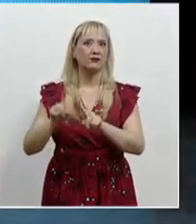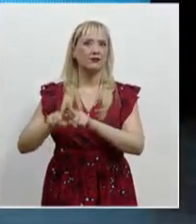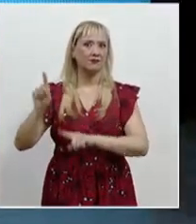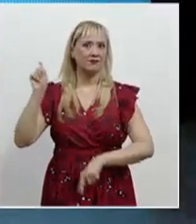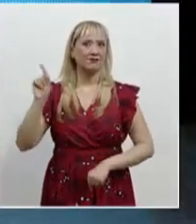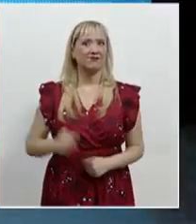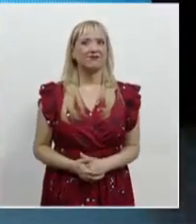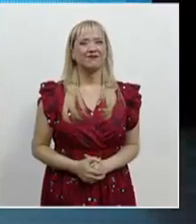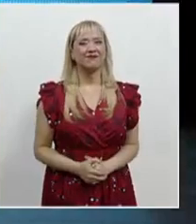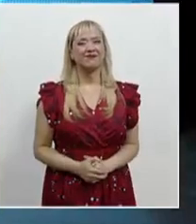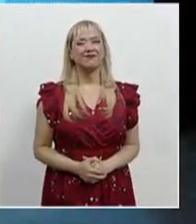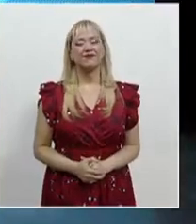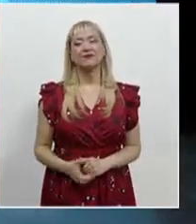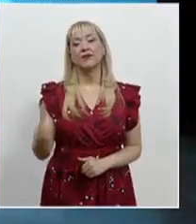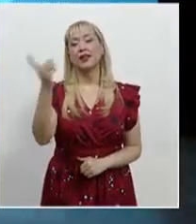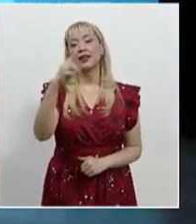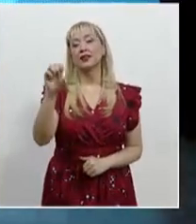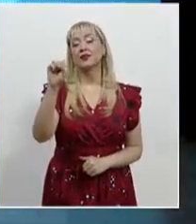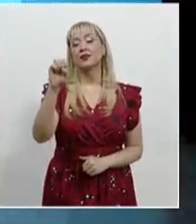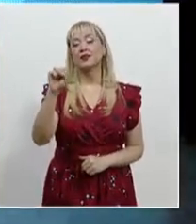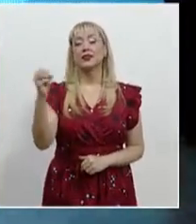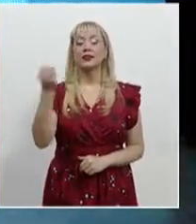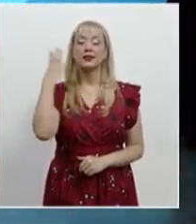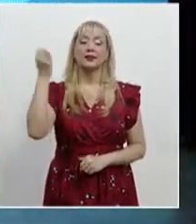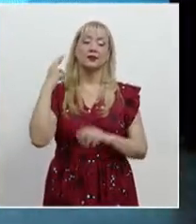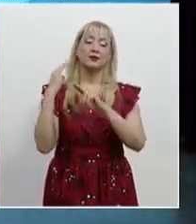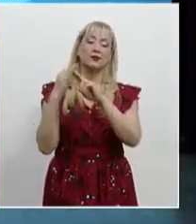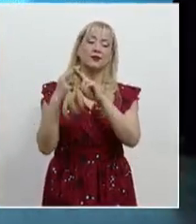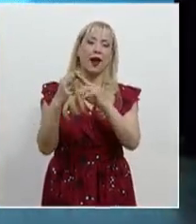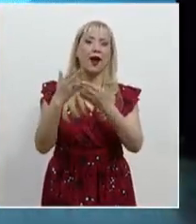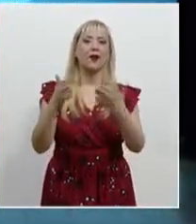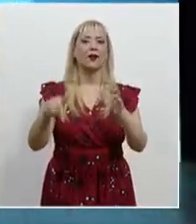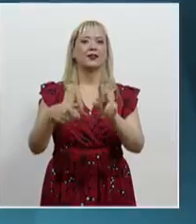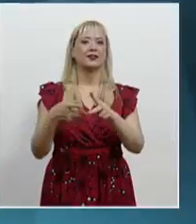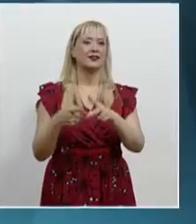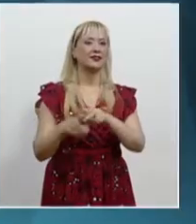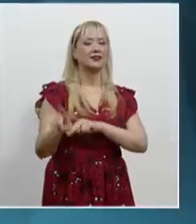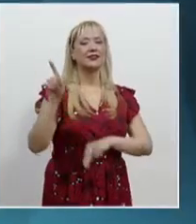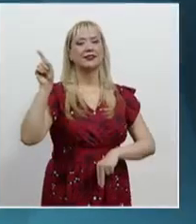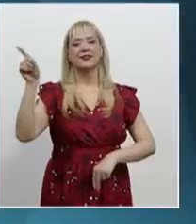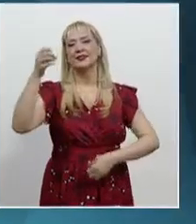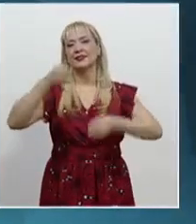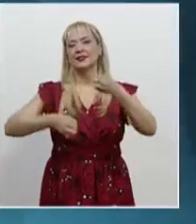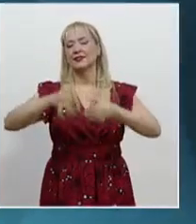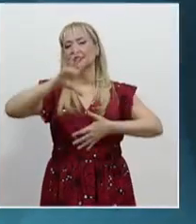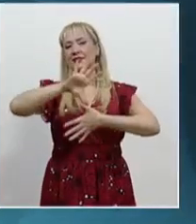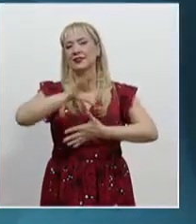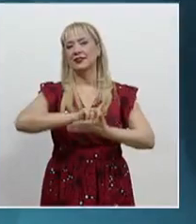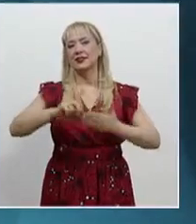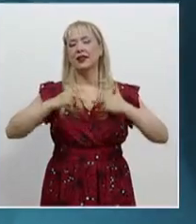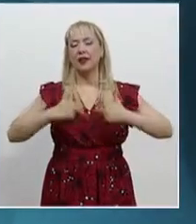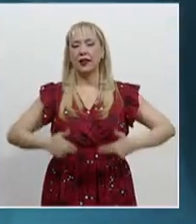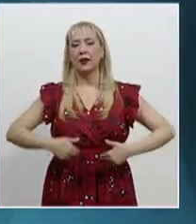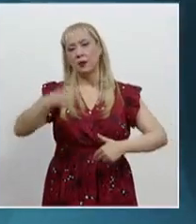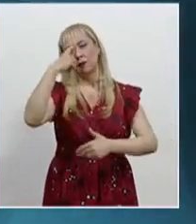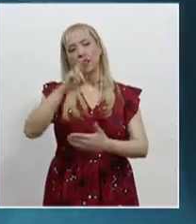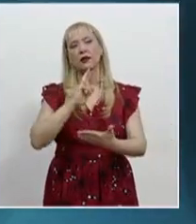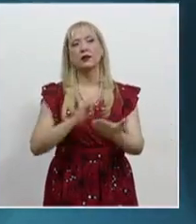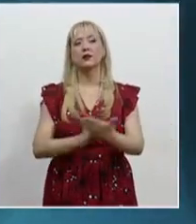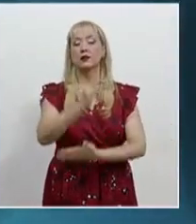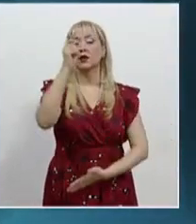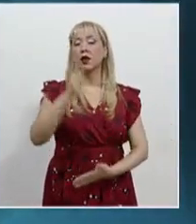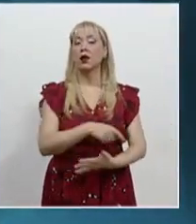Inició el 160 periodo ordinario de sesiones de la Corte Interamericana de Derechos Humanos, en el que dictará sentencia sobre